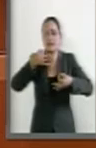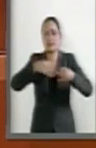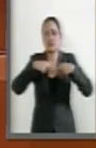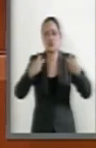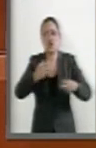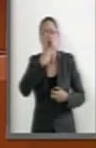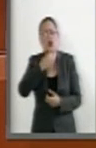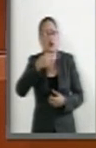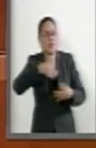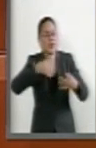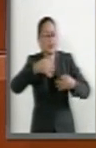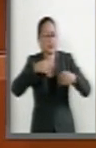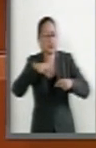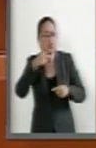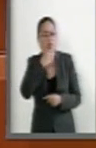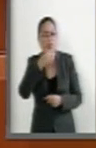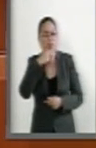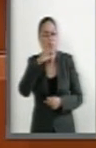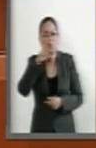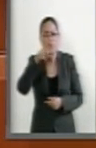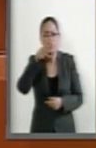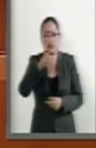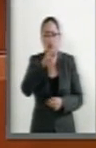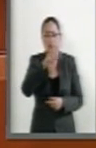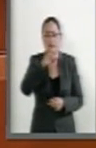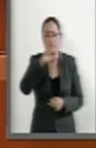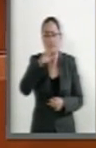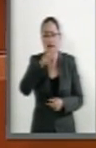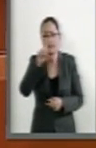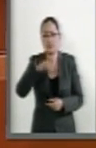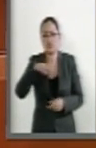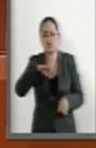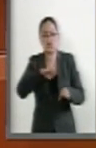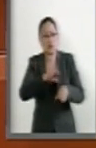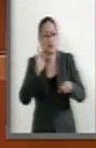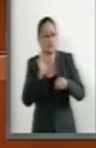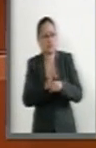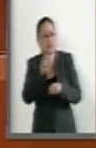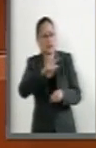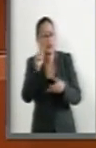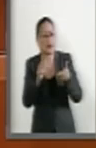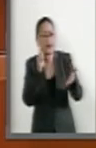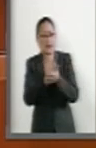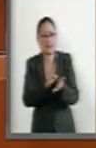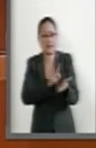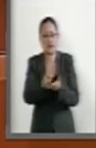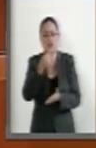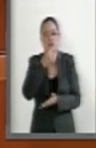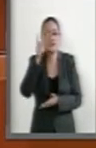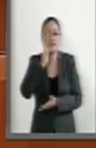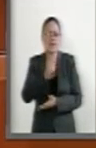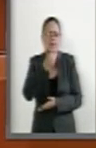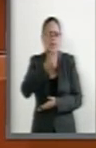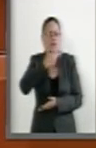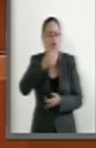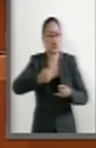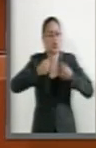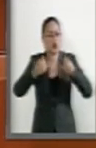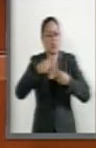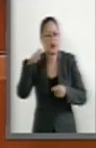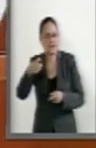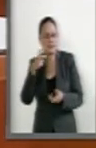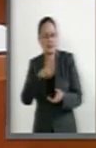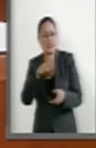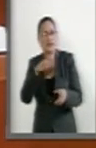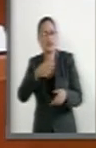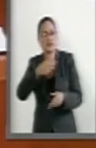Dayán con respecto al amparo que se hizo con la Ley General de los Derechos de las Niñas, Niños y Adolescentes.